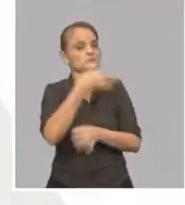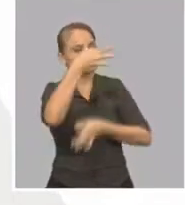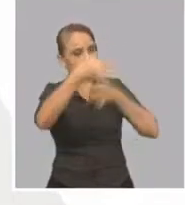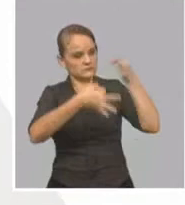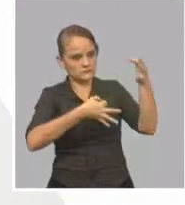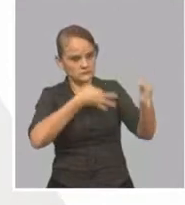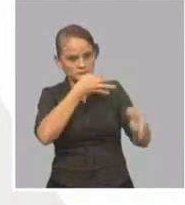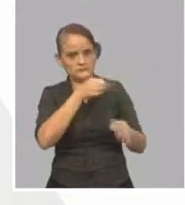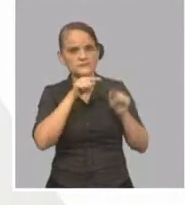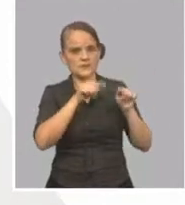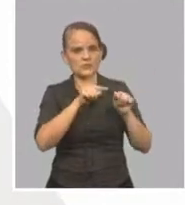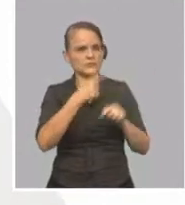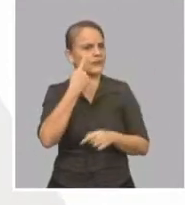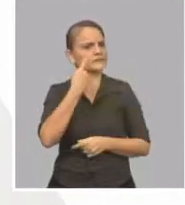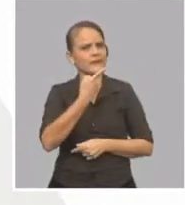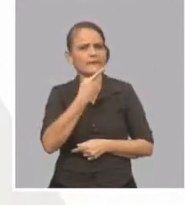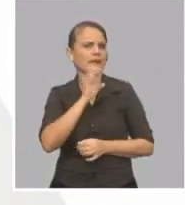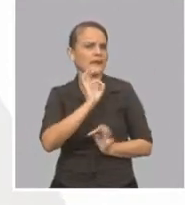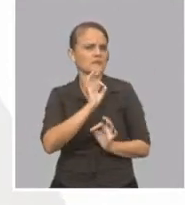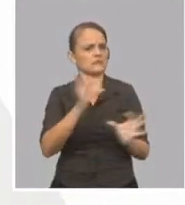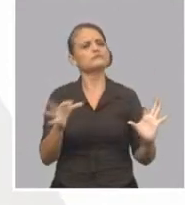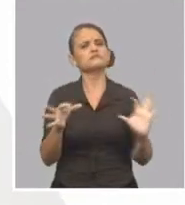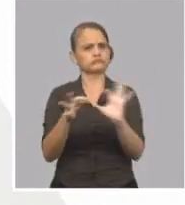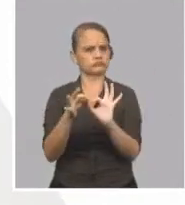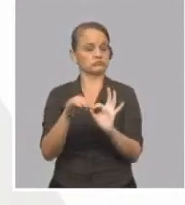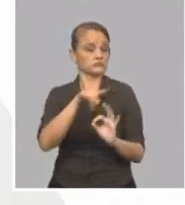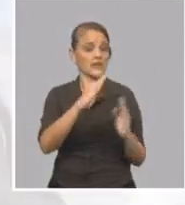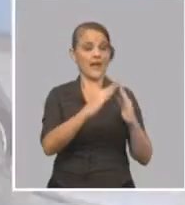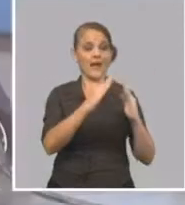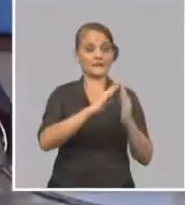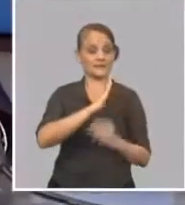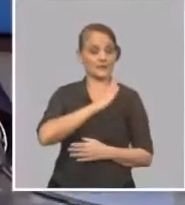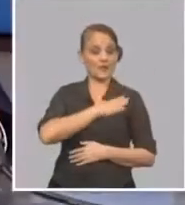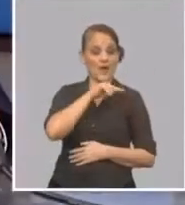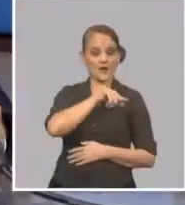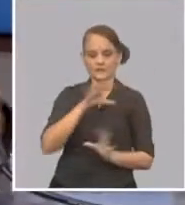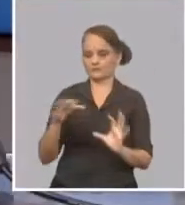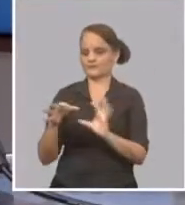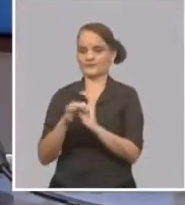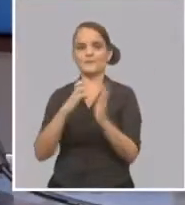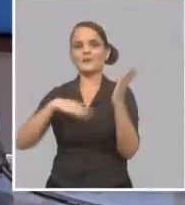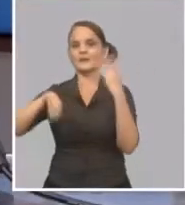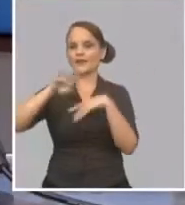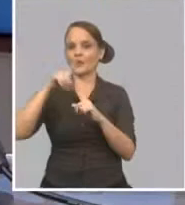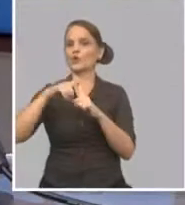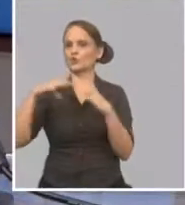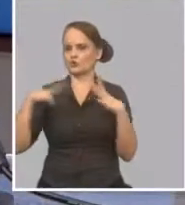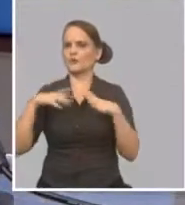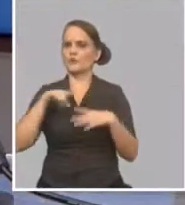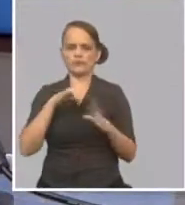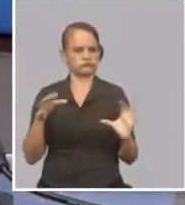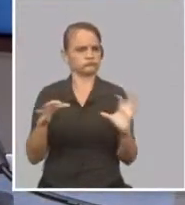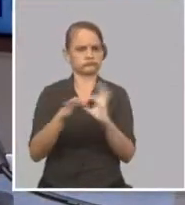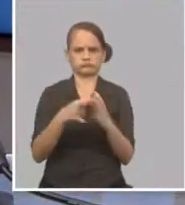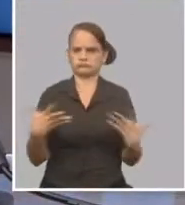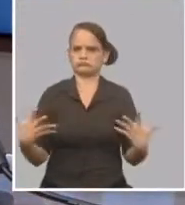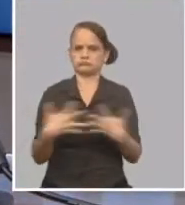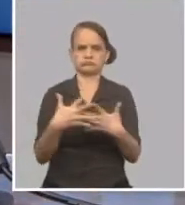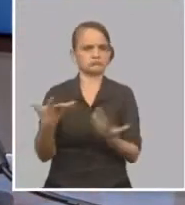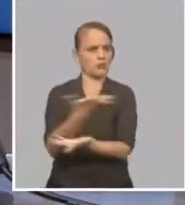una relación entre las casas y nosotros, que es de muchos años, y creemos que,